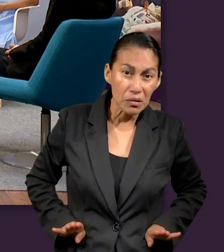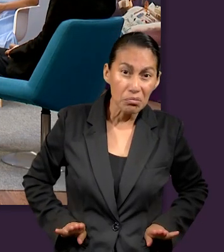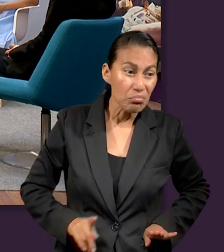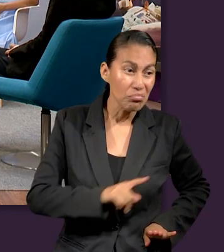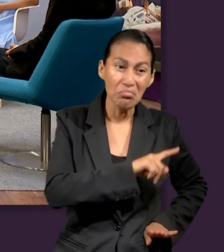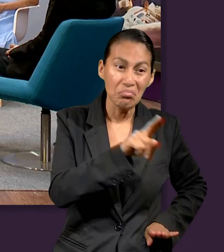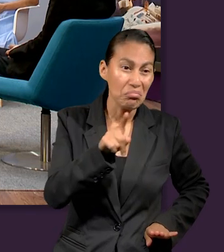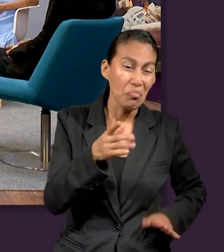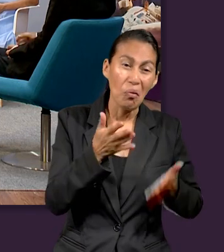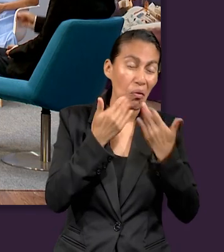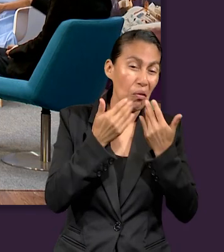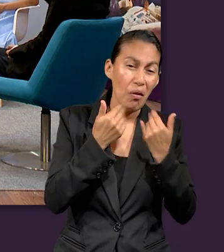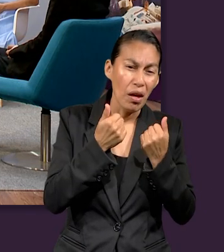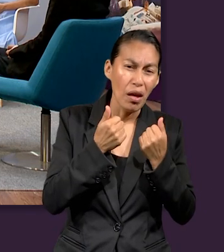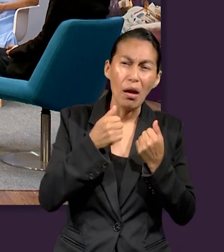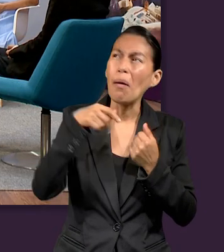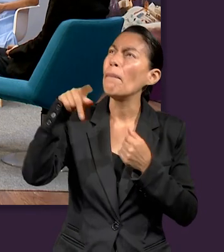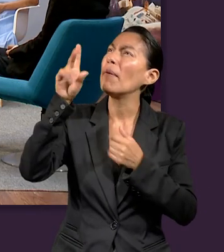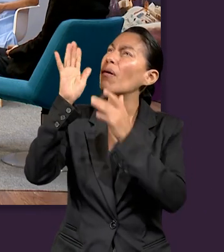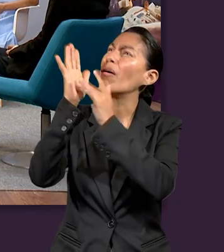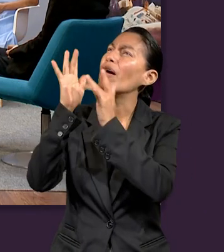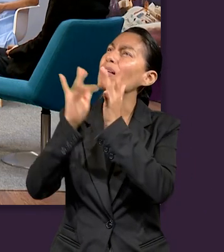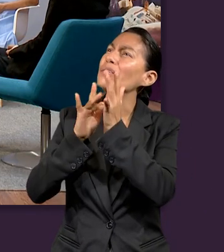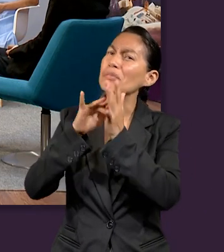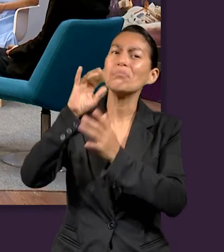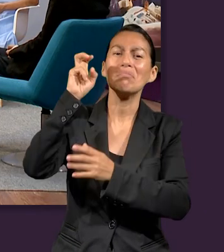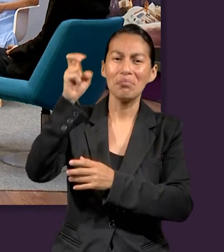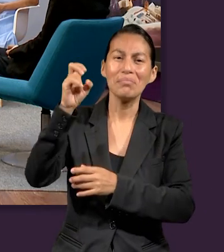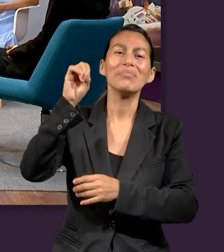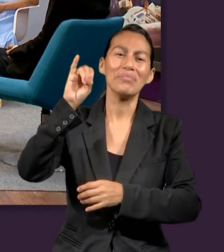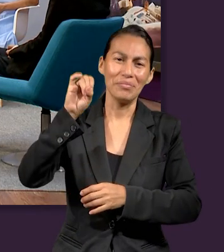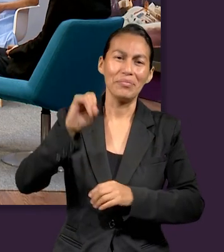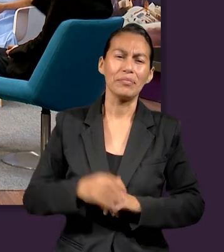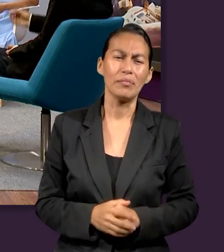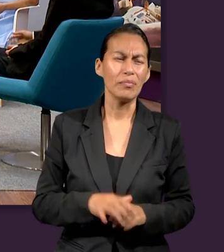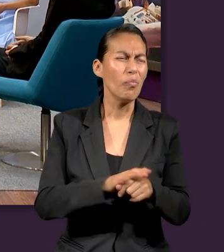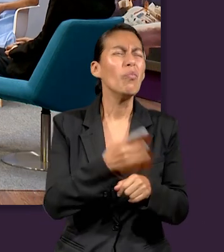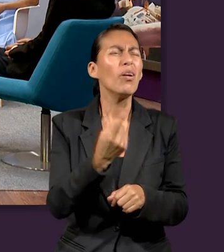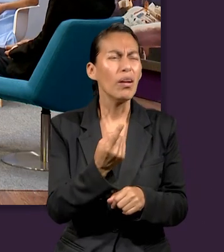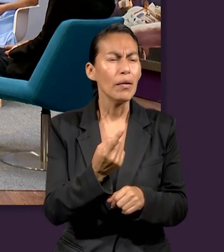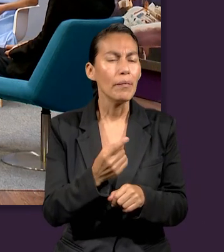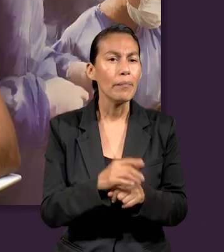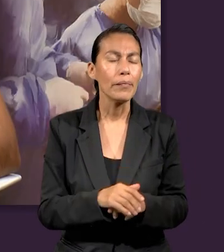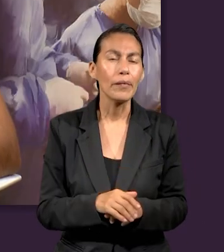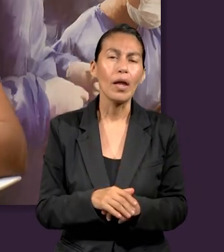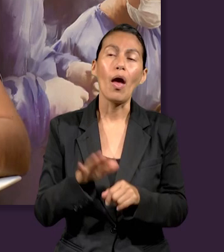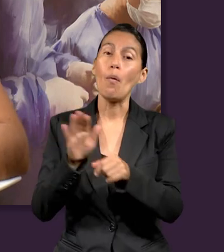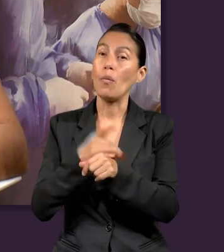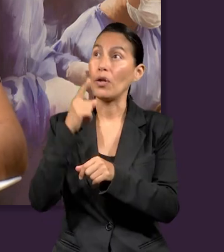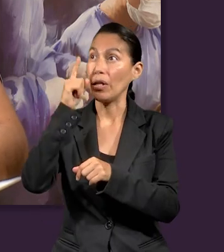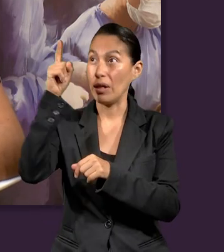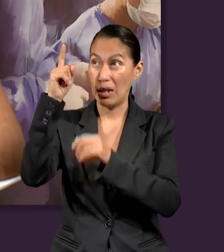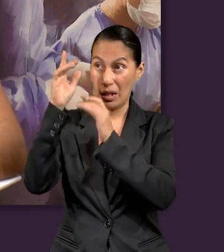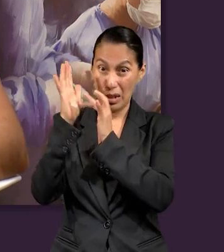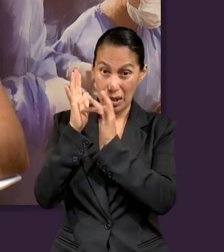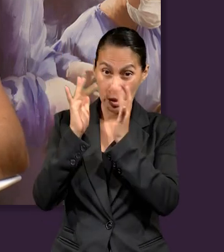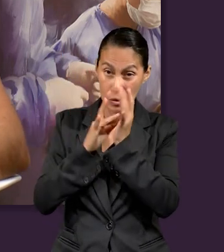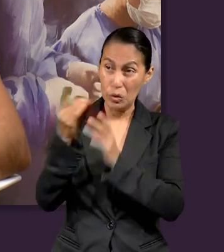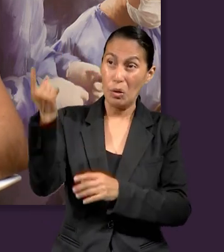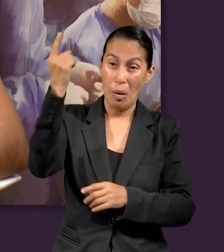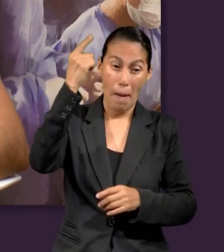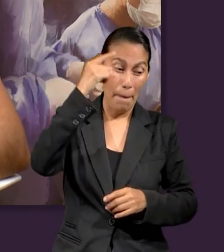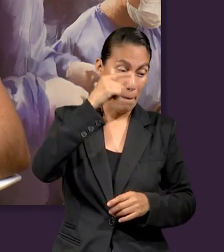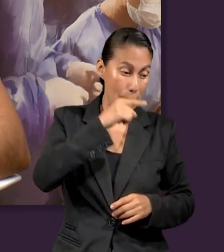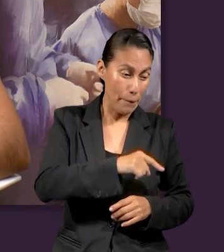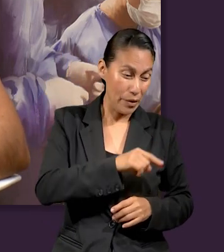abajo de las piedras y no encontró a nadie. ¿Por qué piensan ustedes que Jesús es digno? Porque él fue el único que fue capaz de venir a morir por